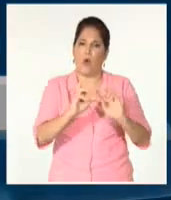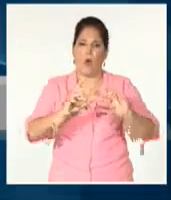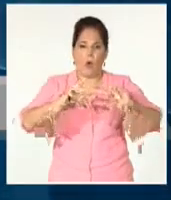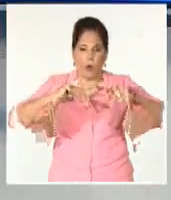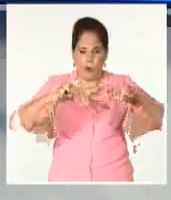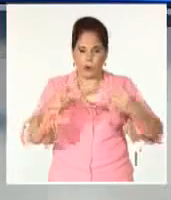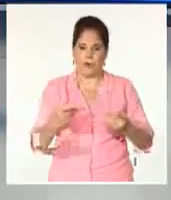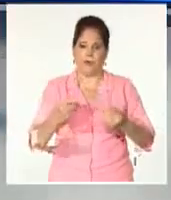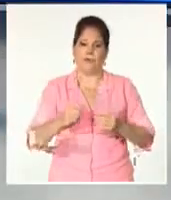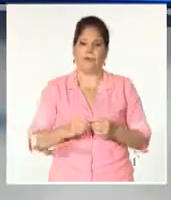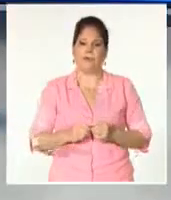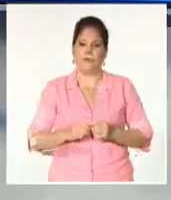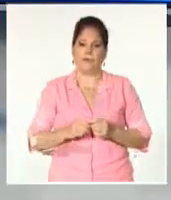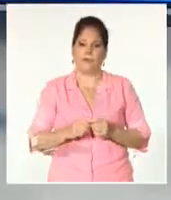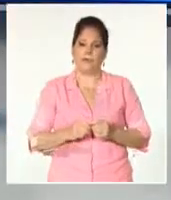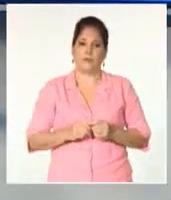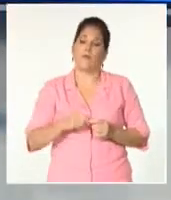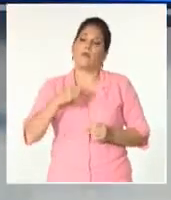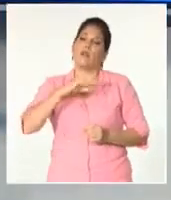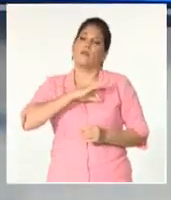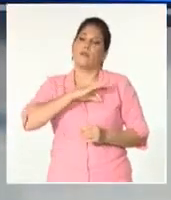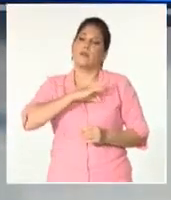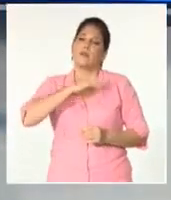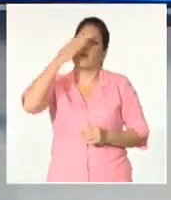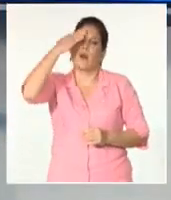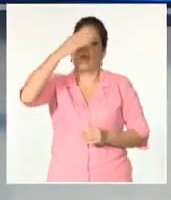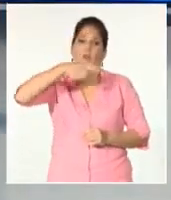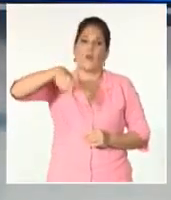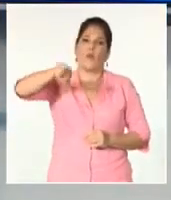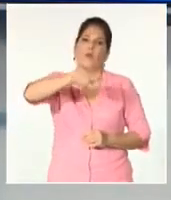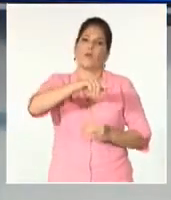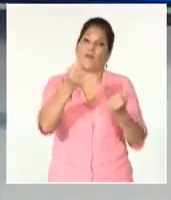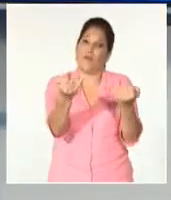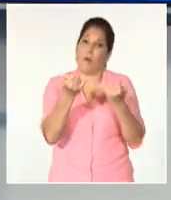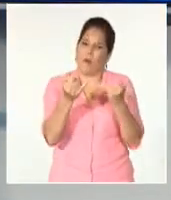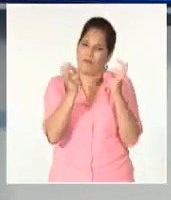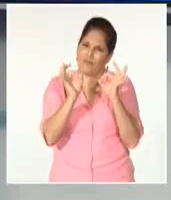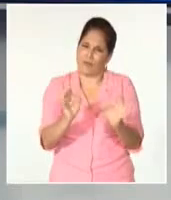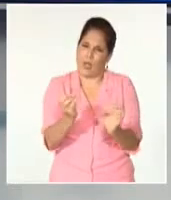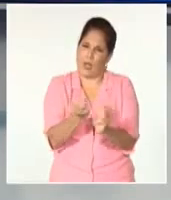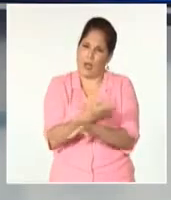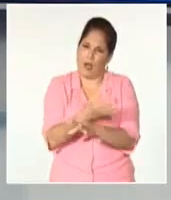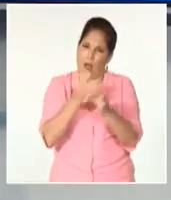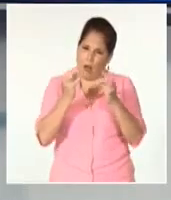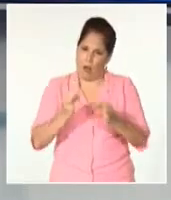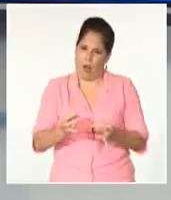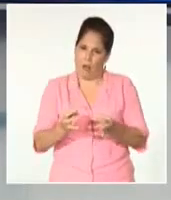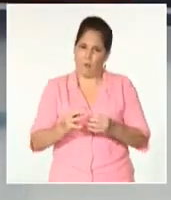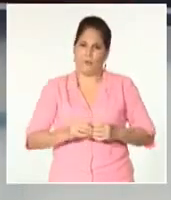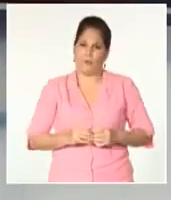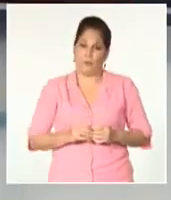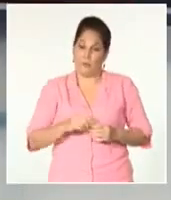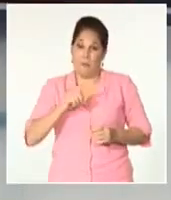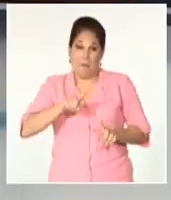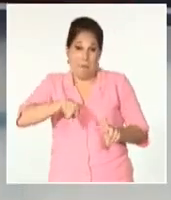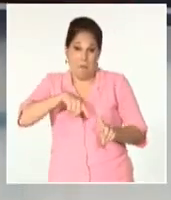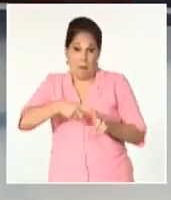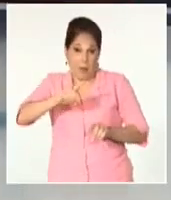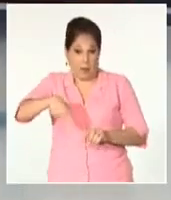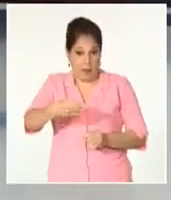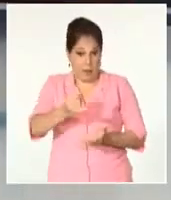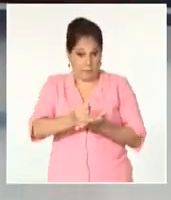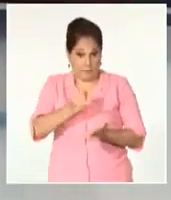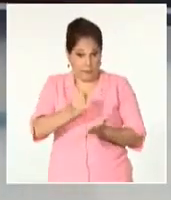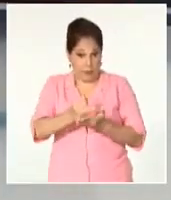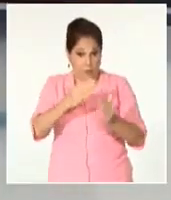en todo el país. Yo le agradezco por esta información que compartimos con todo nuestro pueblo desde la emisión estelar, y debo agregar que mañana miércoles